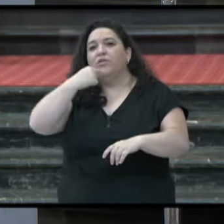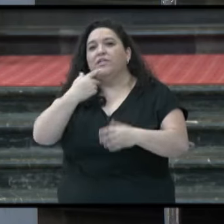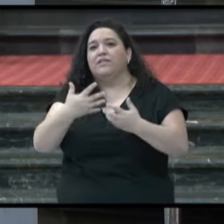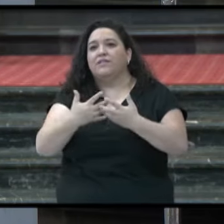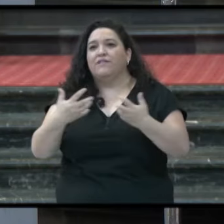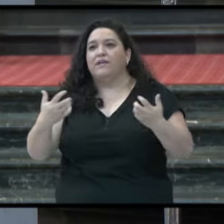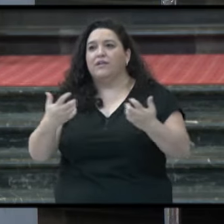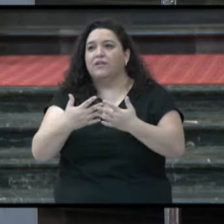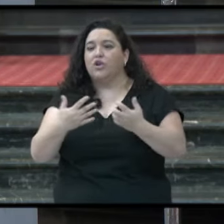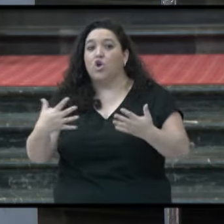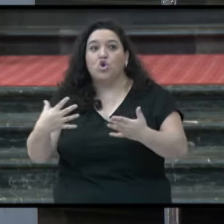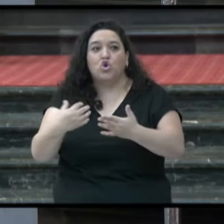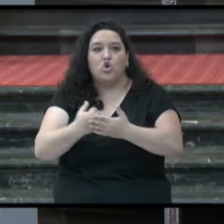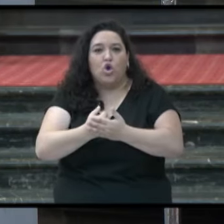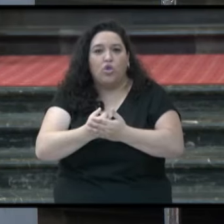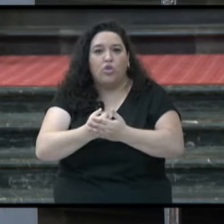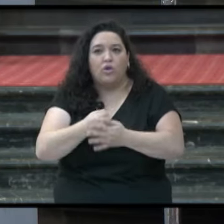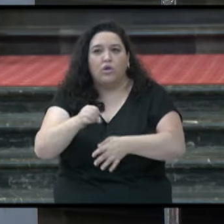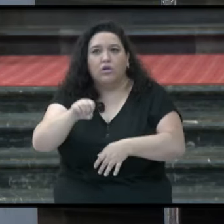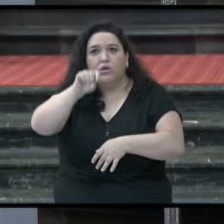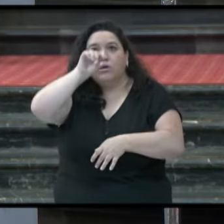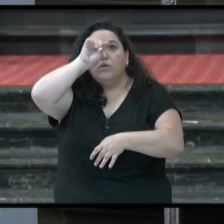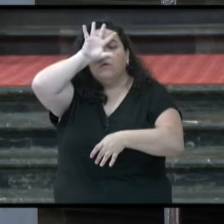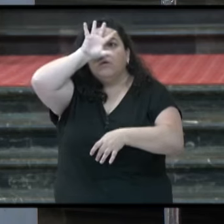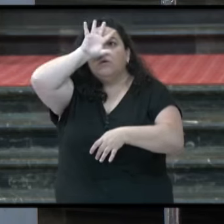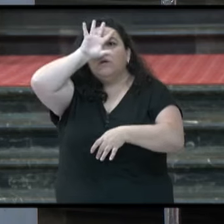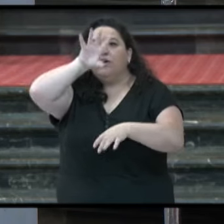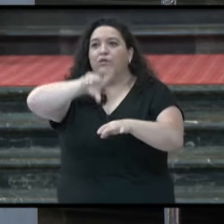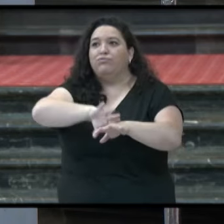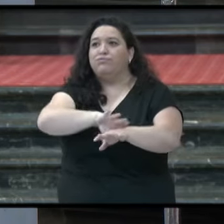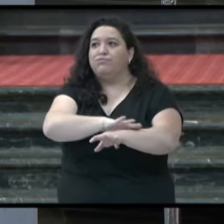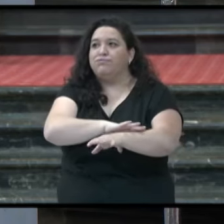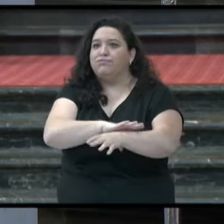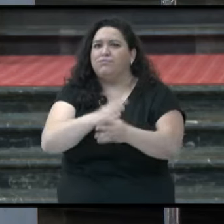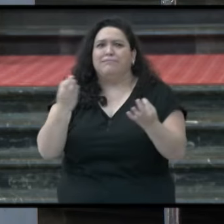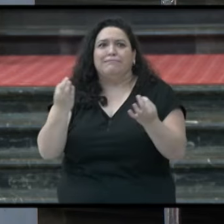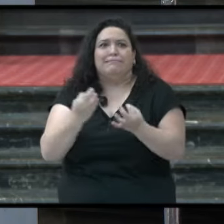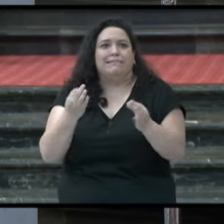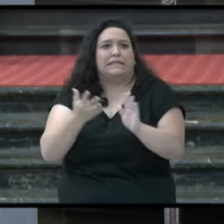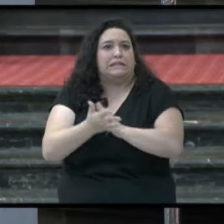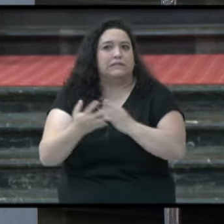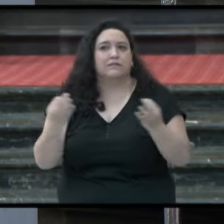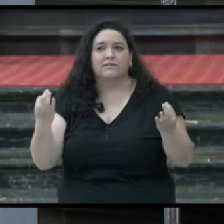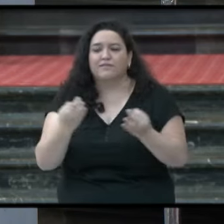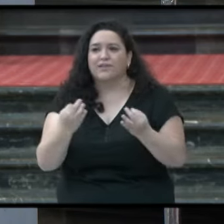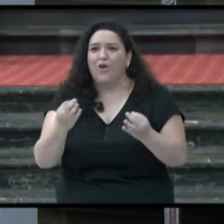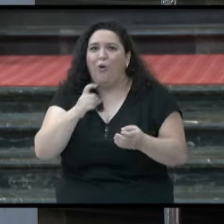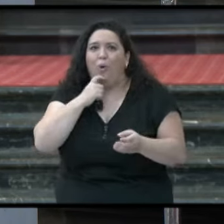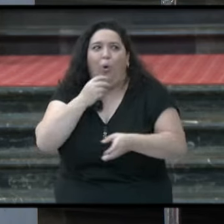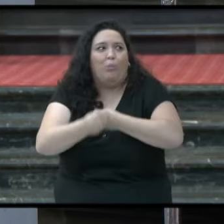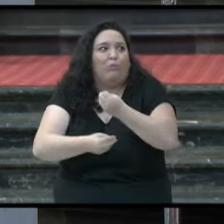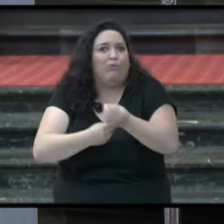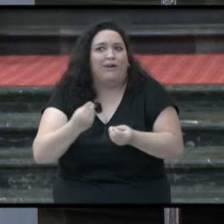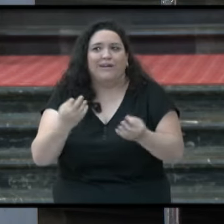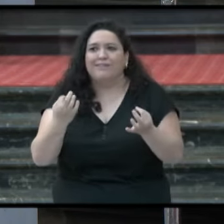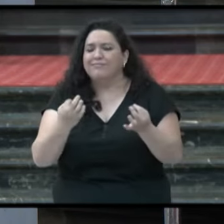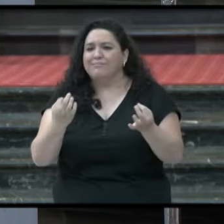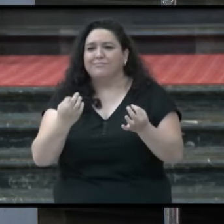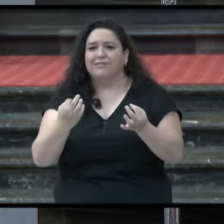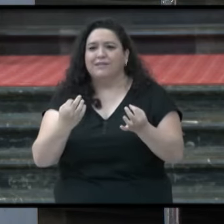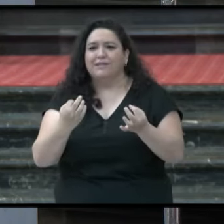Quedaron todos llenos de estupor. Pero ¿qué es esto? Pero ¿quién es este? Pero